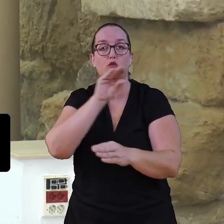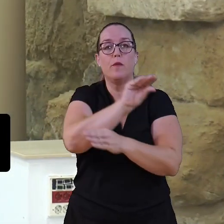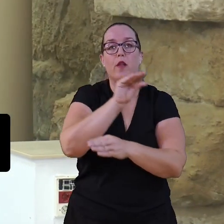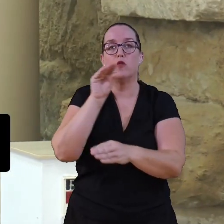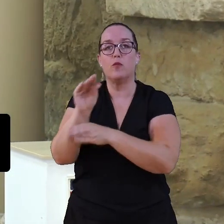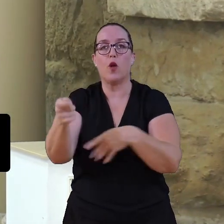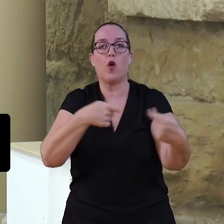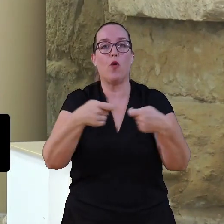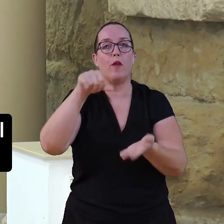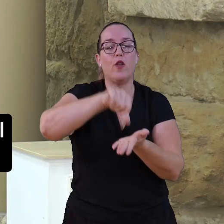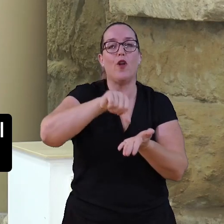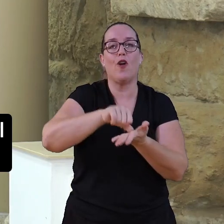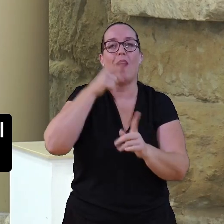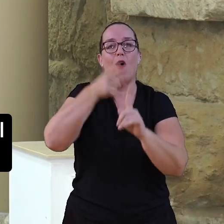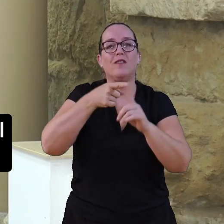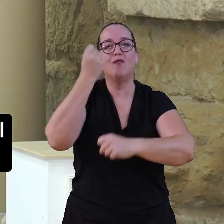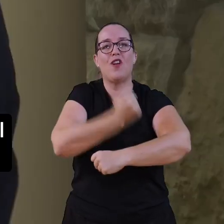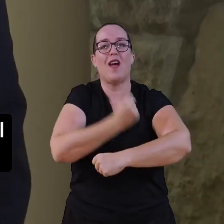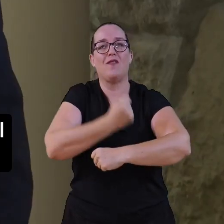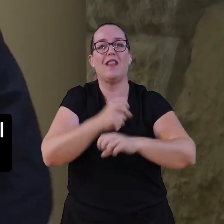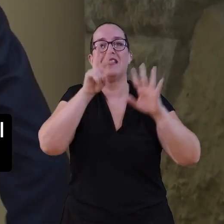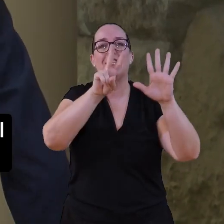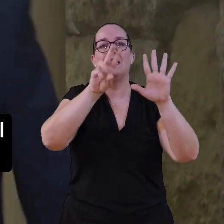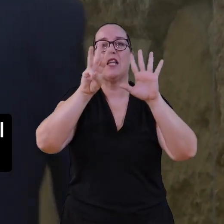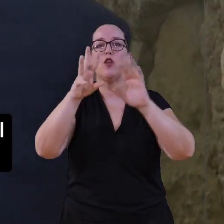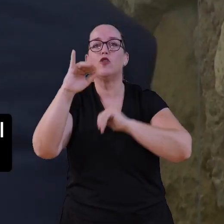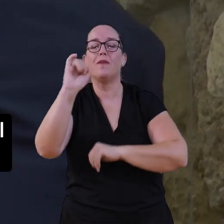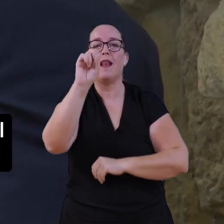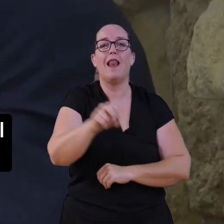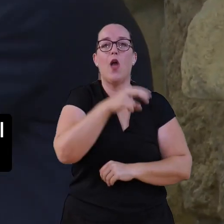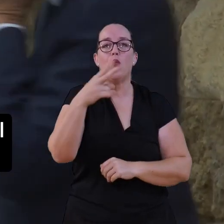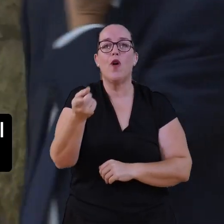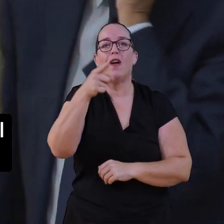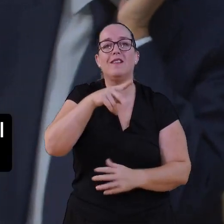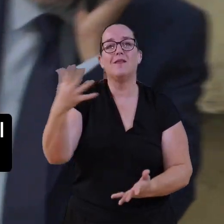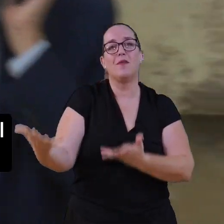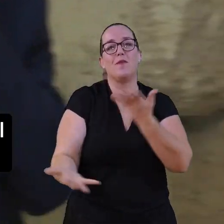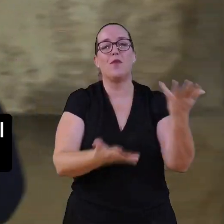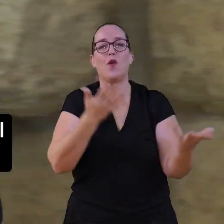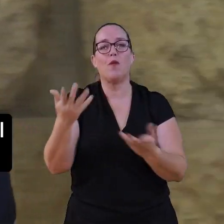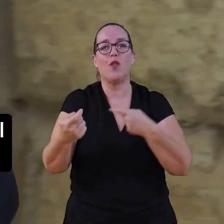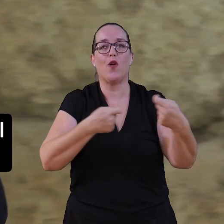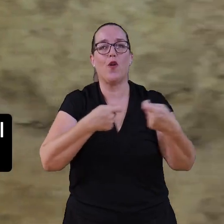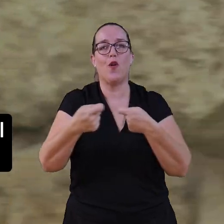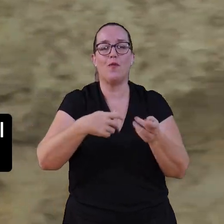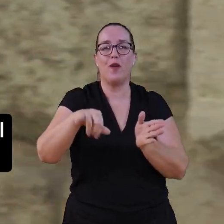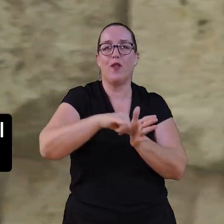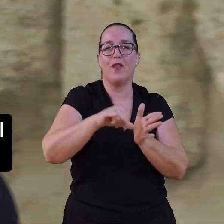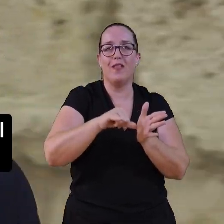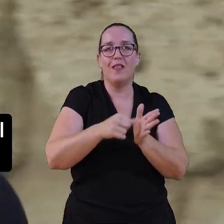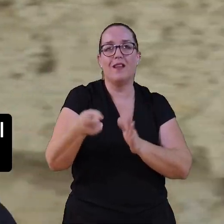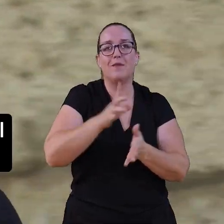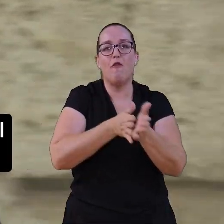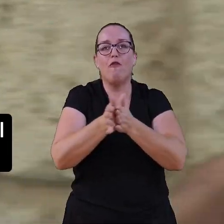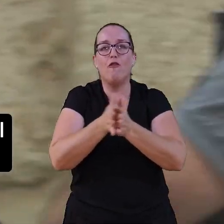comercio local para la próxima campaña de Navidad por más de 78.000 euros y para la promoción del comercio de cercanía y el